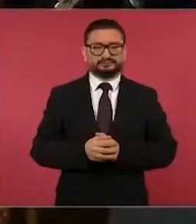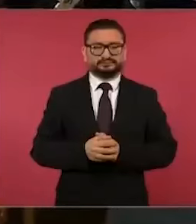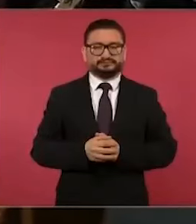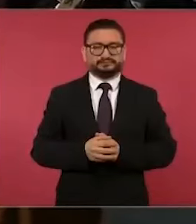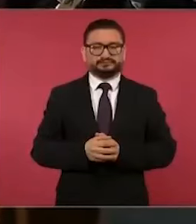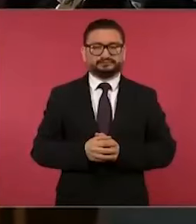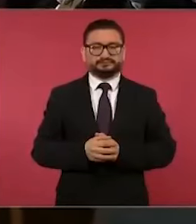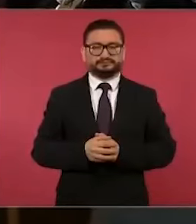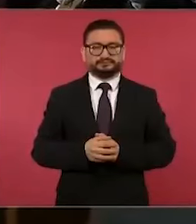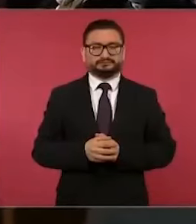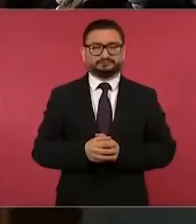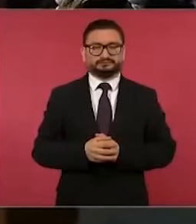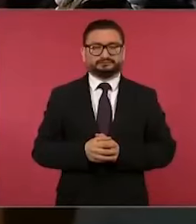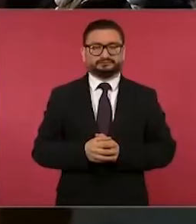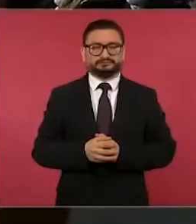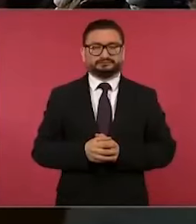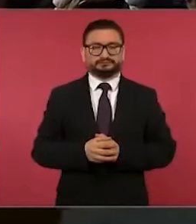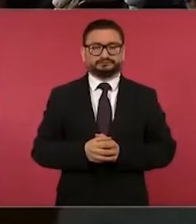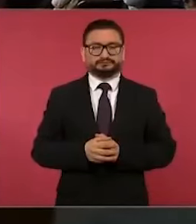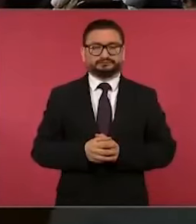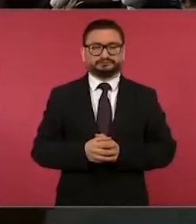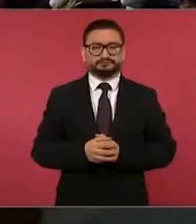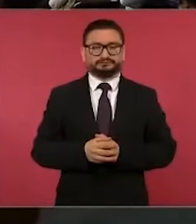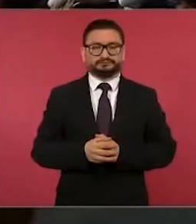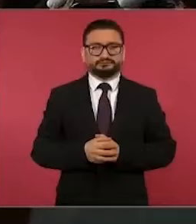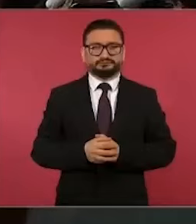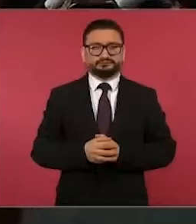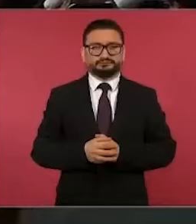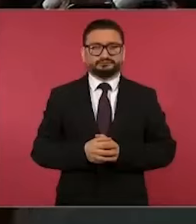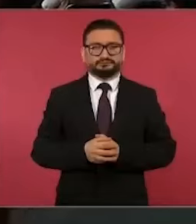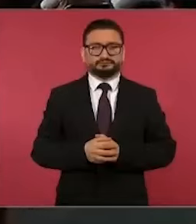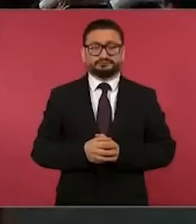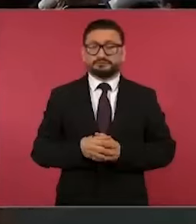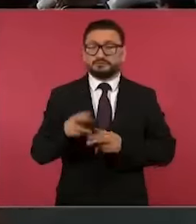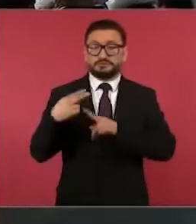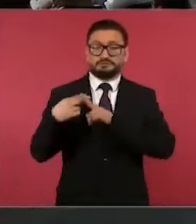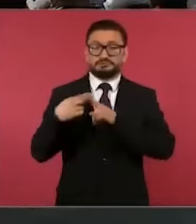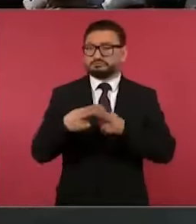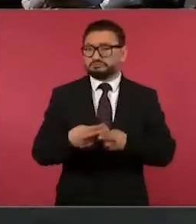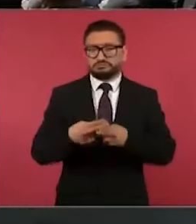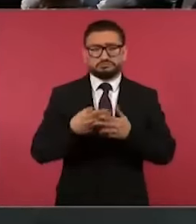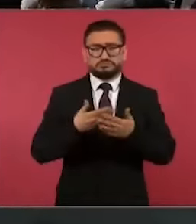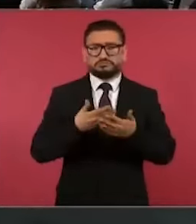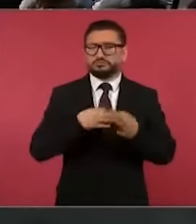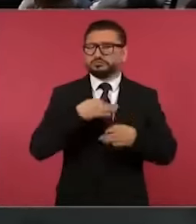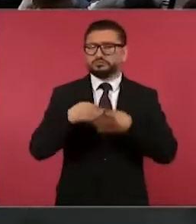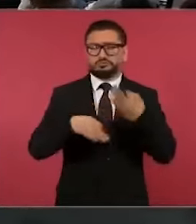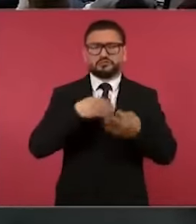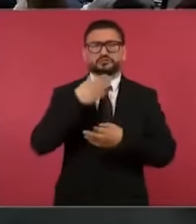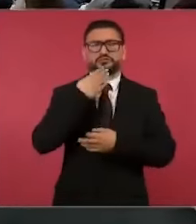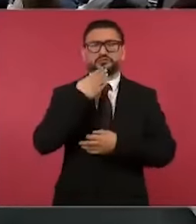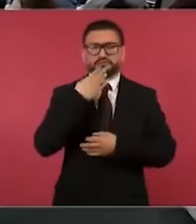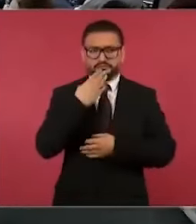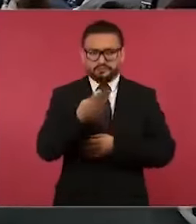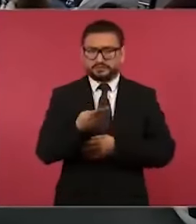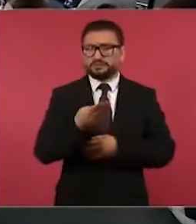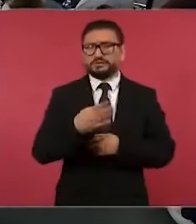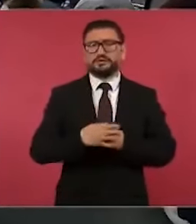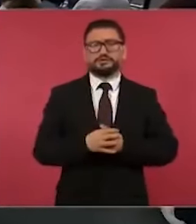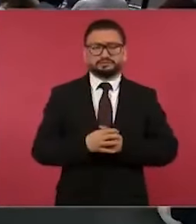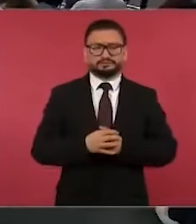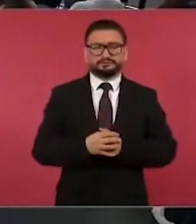Y hasta ahora van bien las cosas, no deja